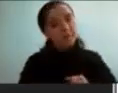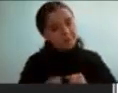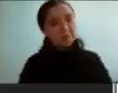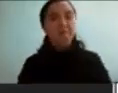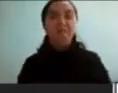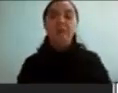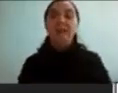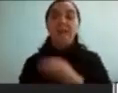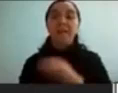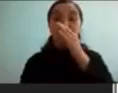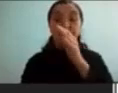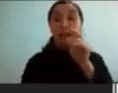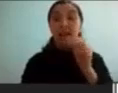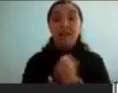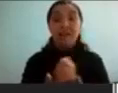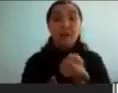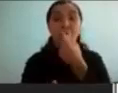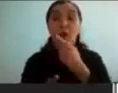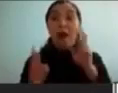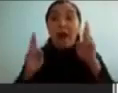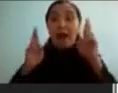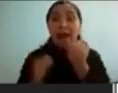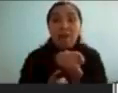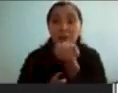así que espero no mandarme ninguna embarrada